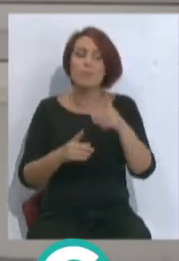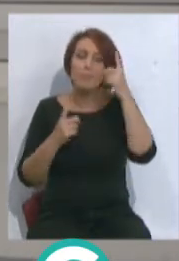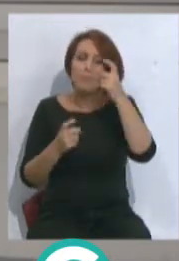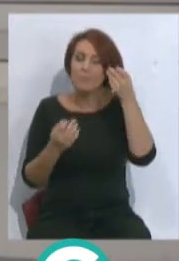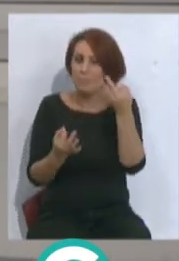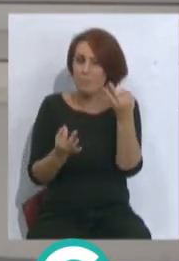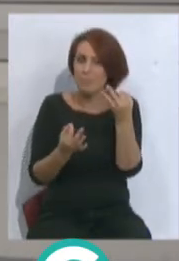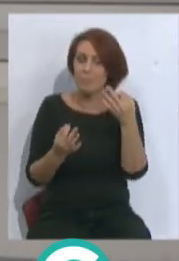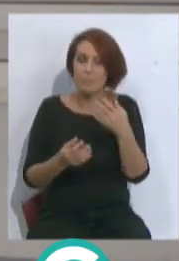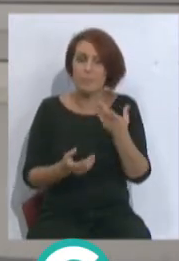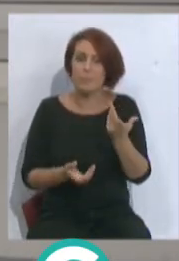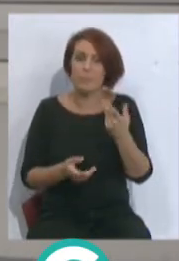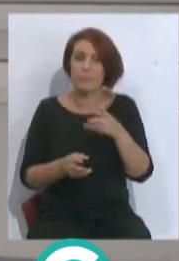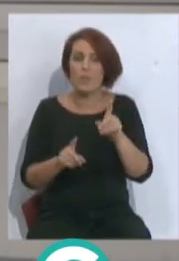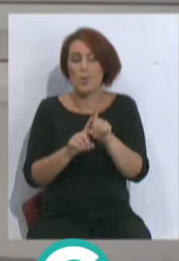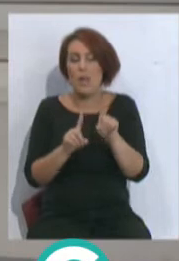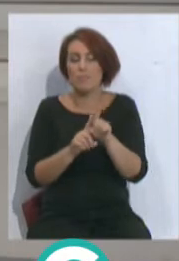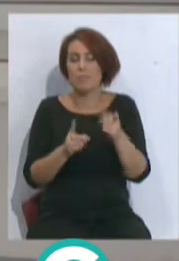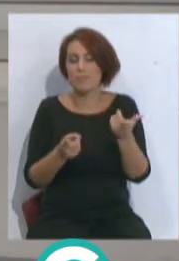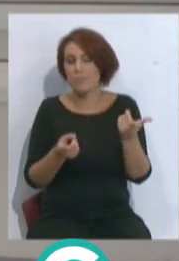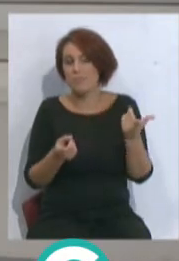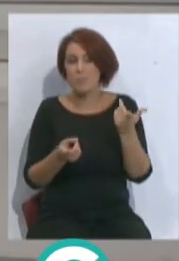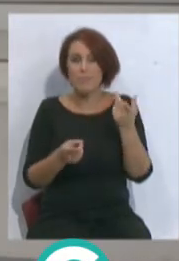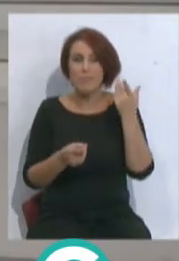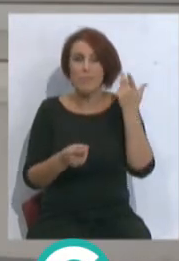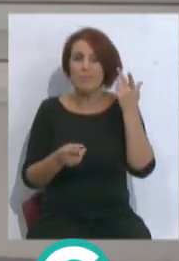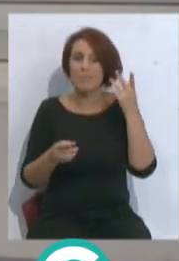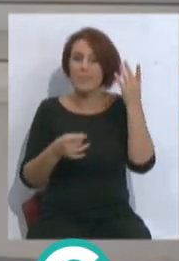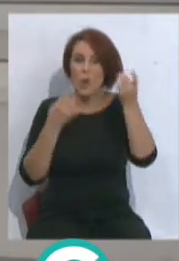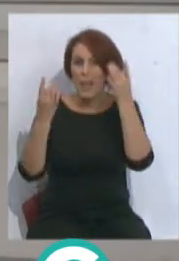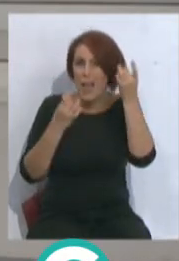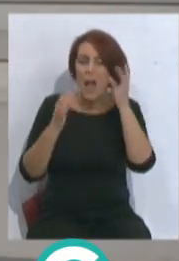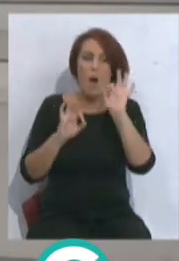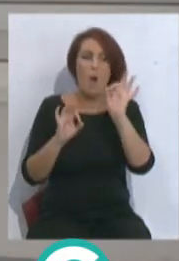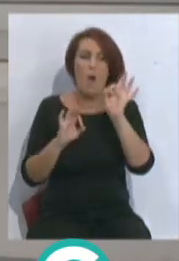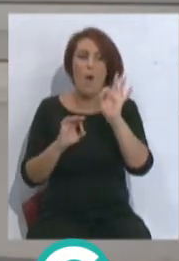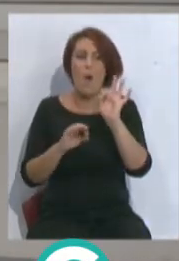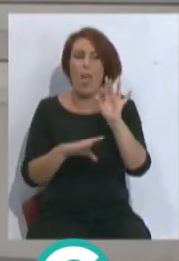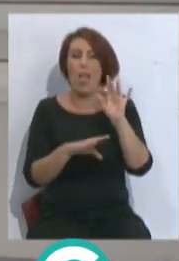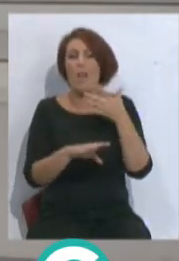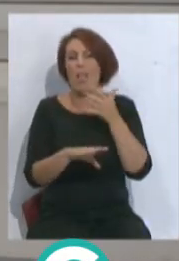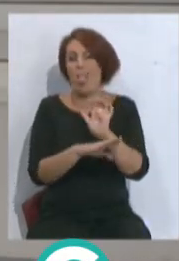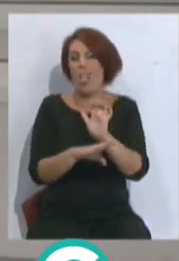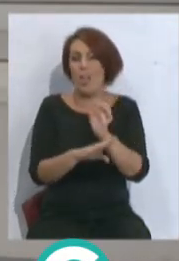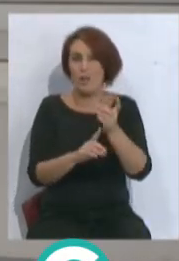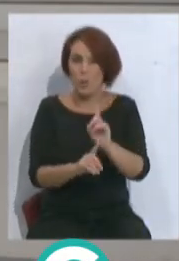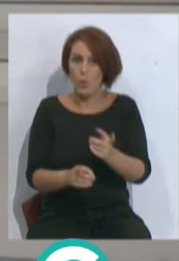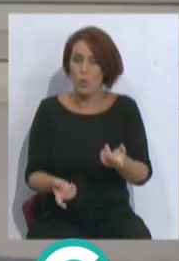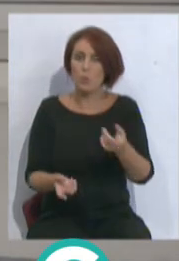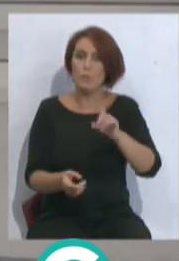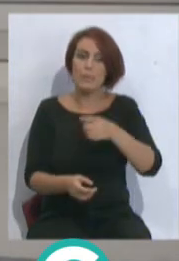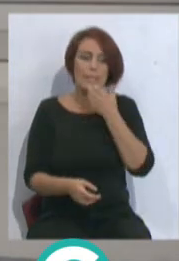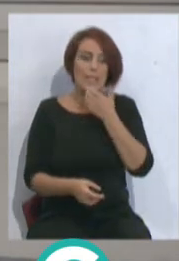siempre, sea el tema sin historia, sin mal rollo en el aspecto de decir esto es muy malo, esto no. Simplemente,